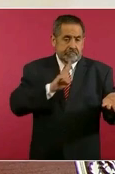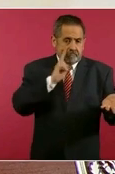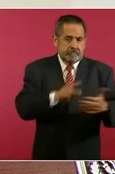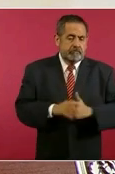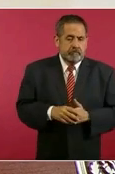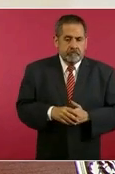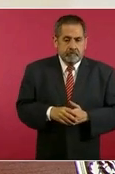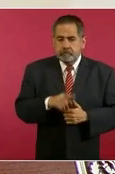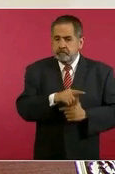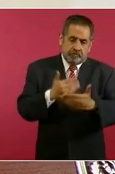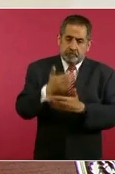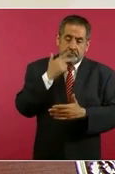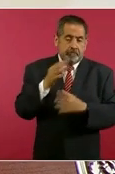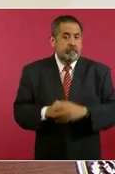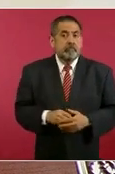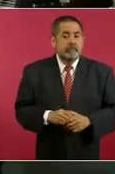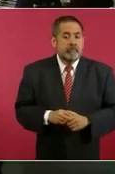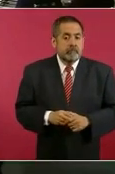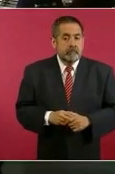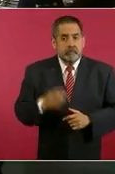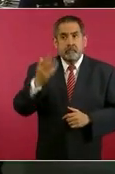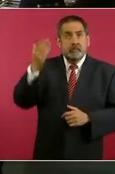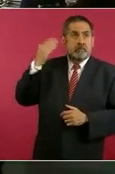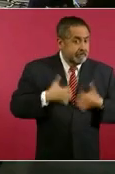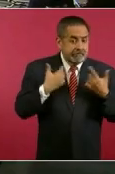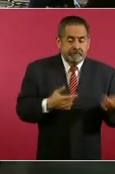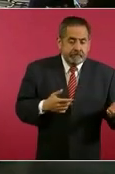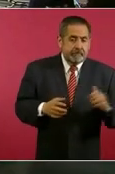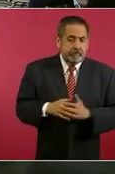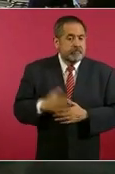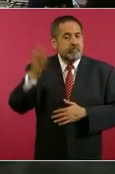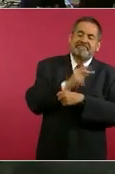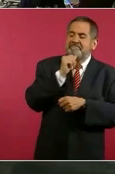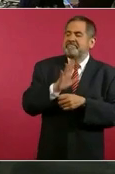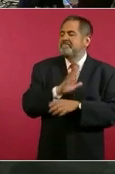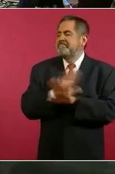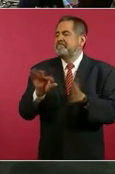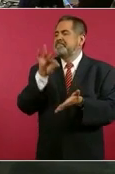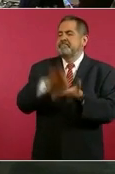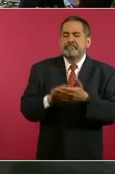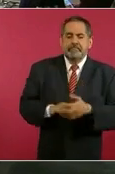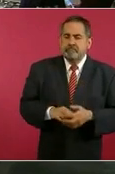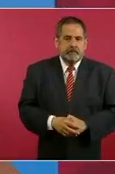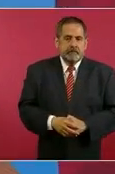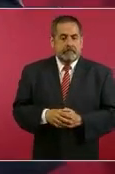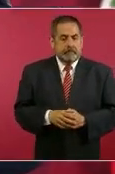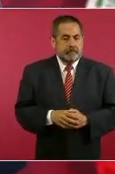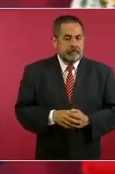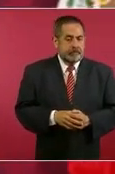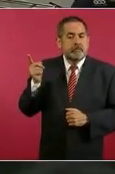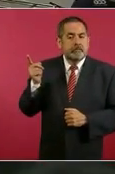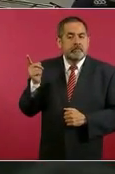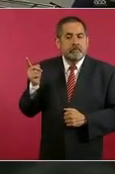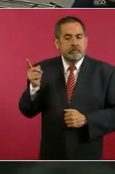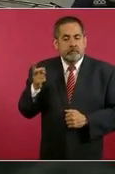sí es un avance muy importante. Nunca, por eso es el enojo también, porque nunca imaginaron que íbamos a actuar como lo estamos haciendo. Entonces, se